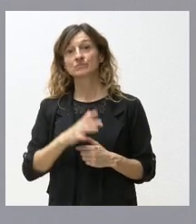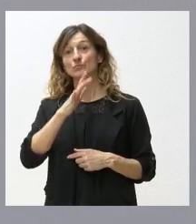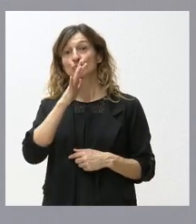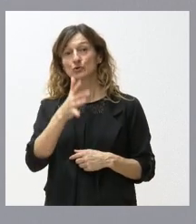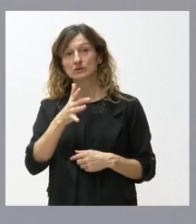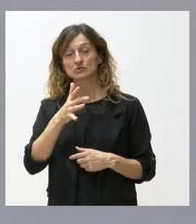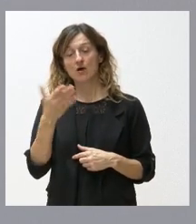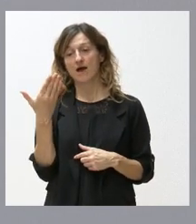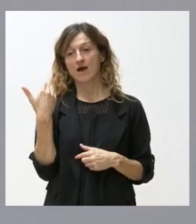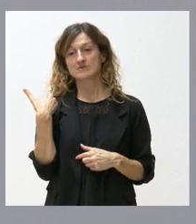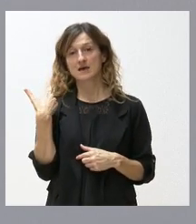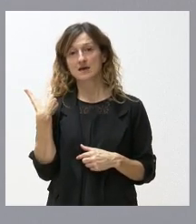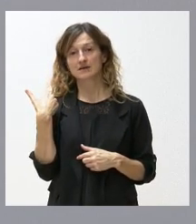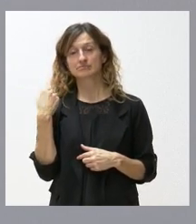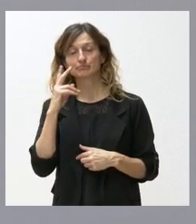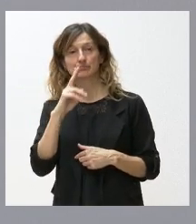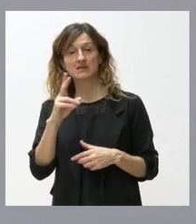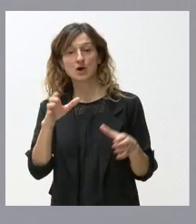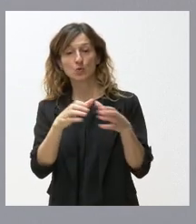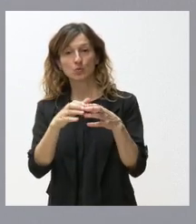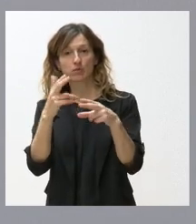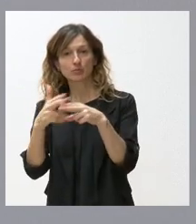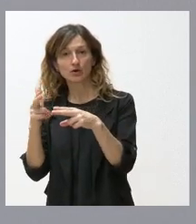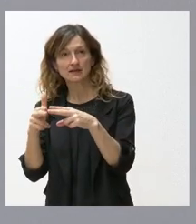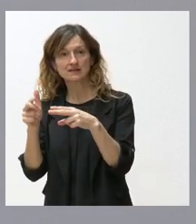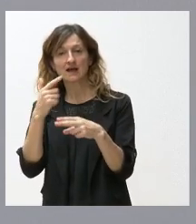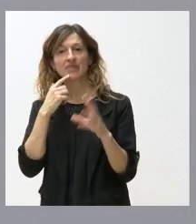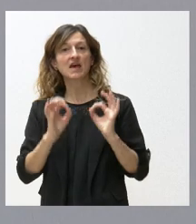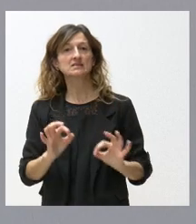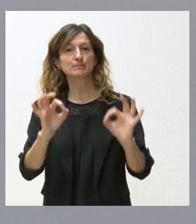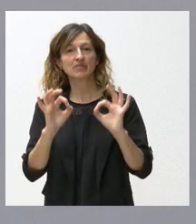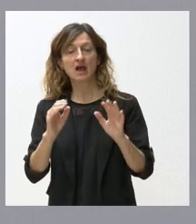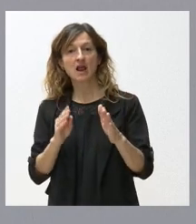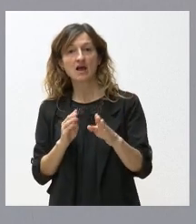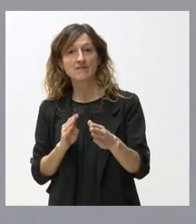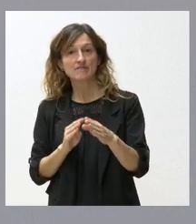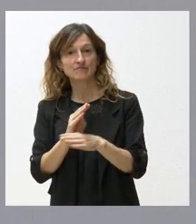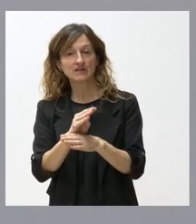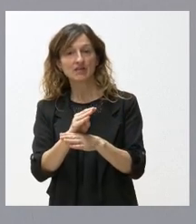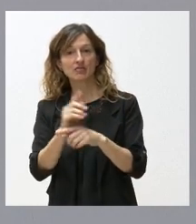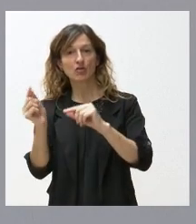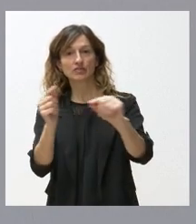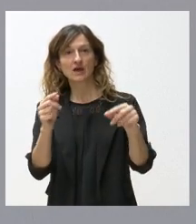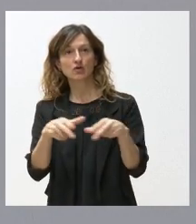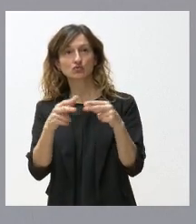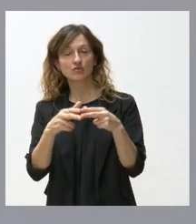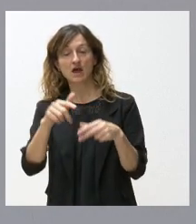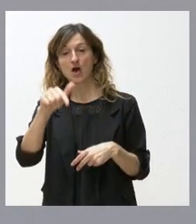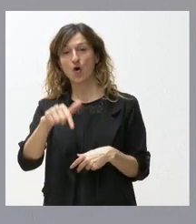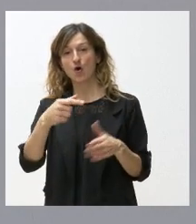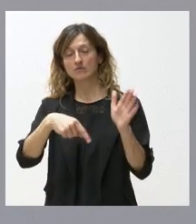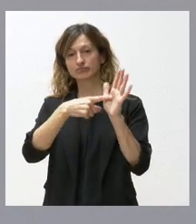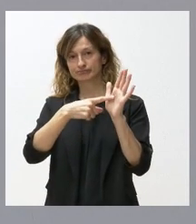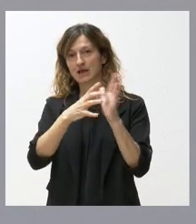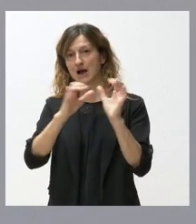cuando ayer mismo veían ustedes que algún grupo político hacía referencia especial a la financiación adecuada del diálogo social, vemos hoy que hay acuerdos